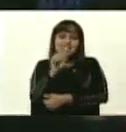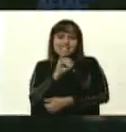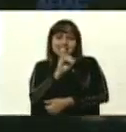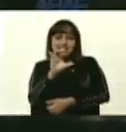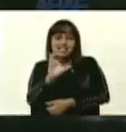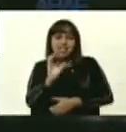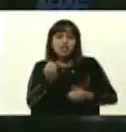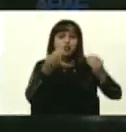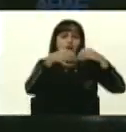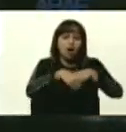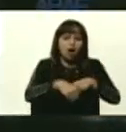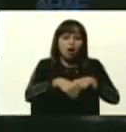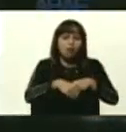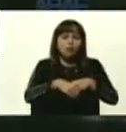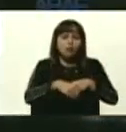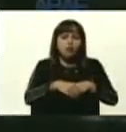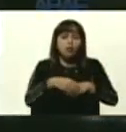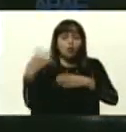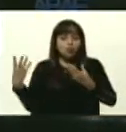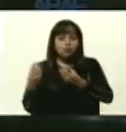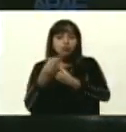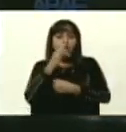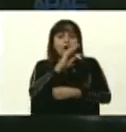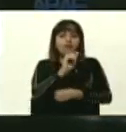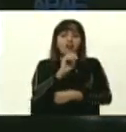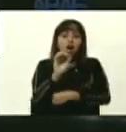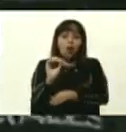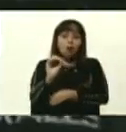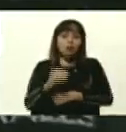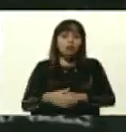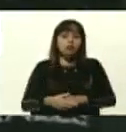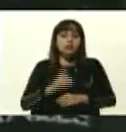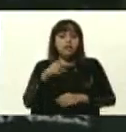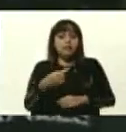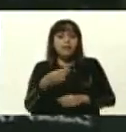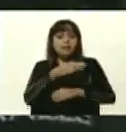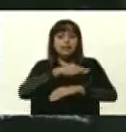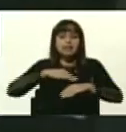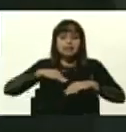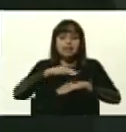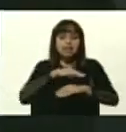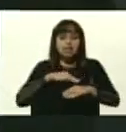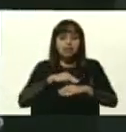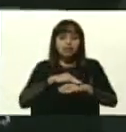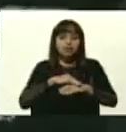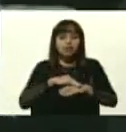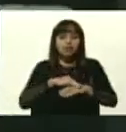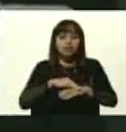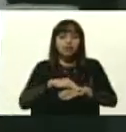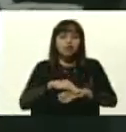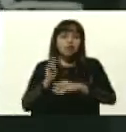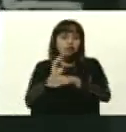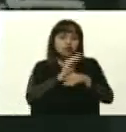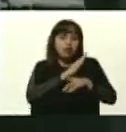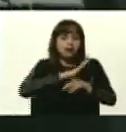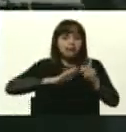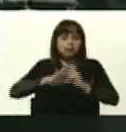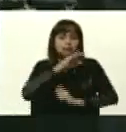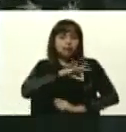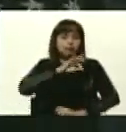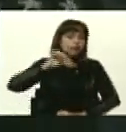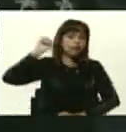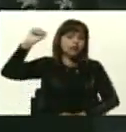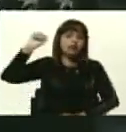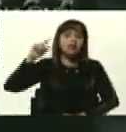acuerdo suscrita con la FAO, gracias al Ministerio del Poder Popular para el Ecosocialismo. A través de esta sala vamos